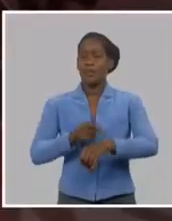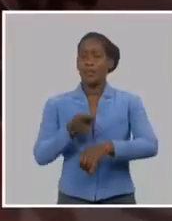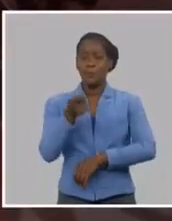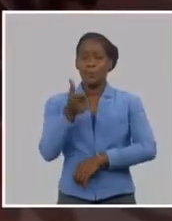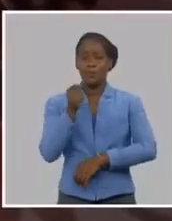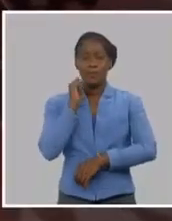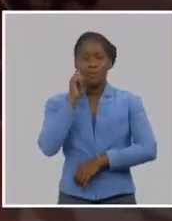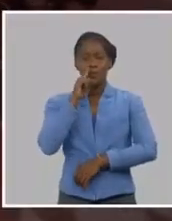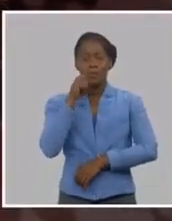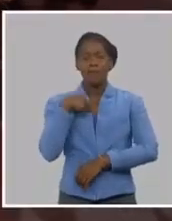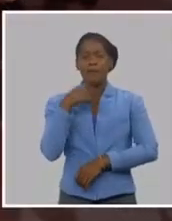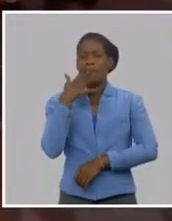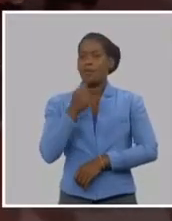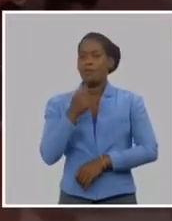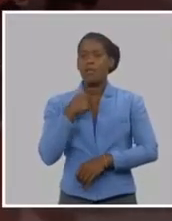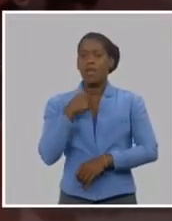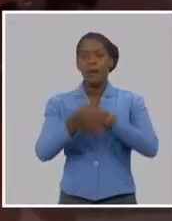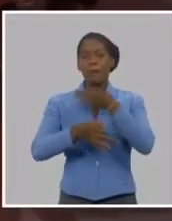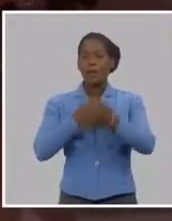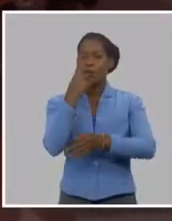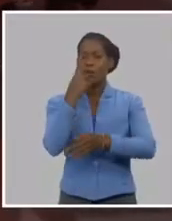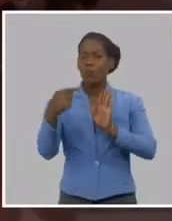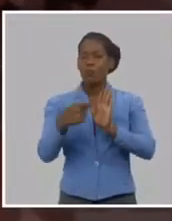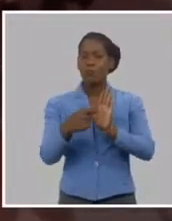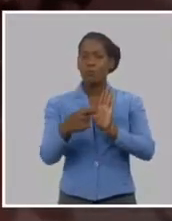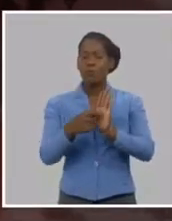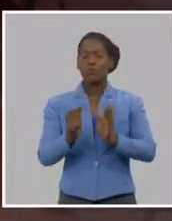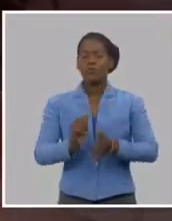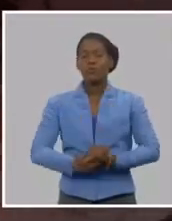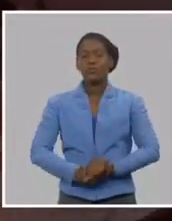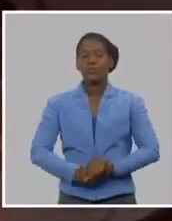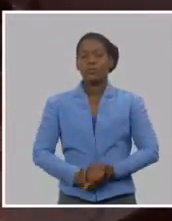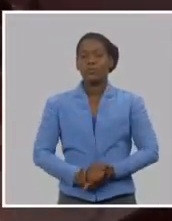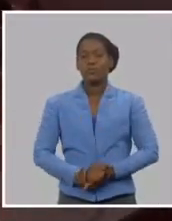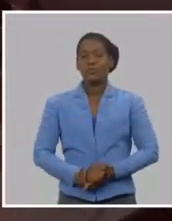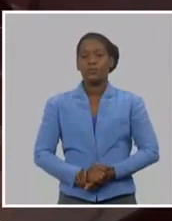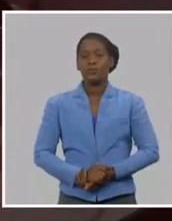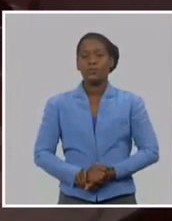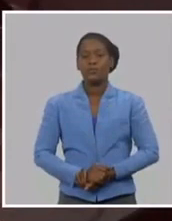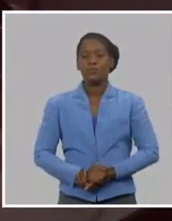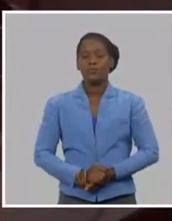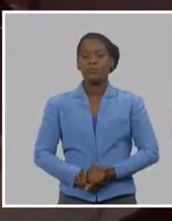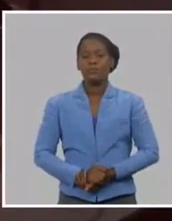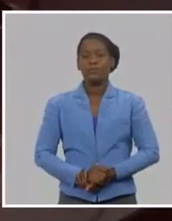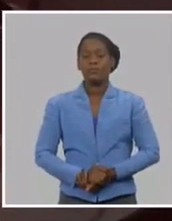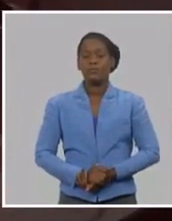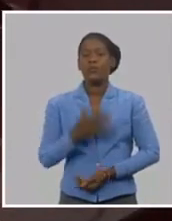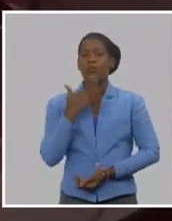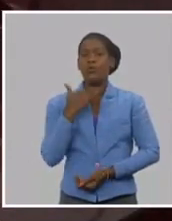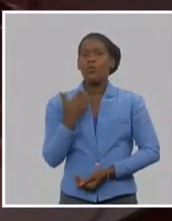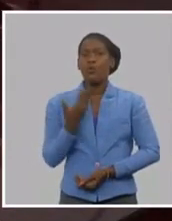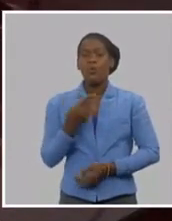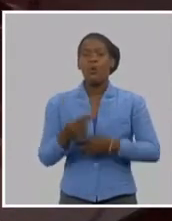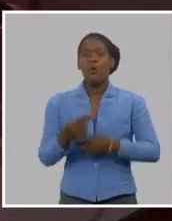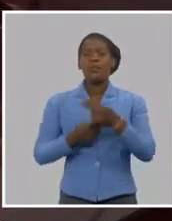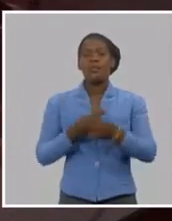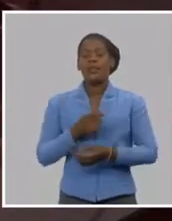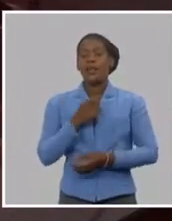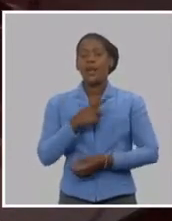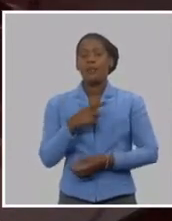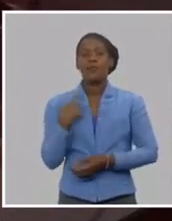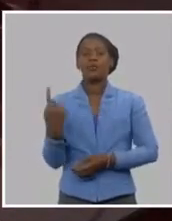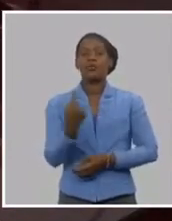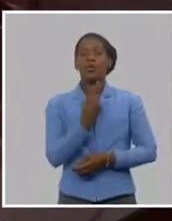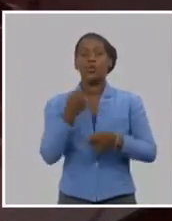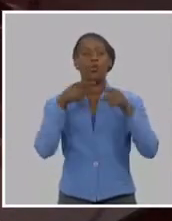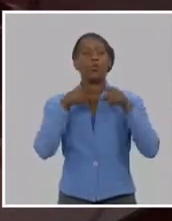tanto, y me gustaría un tema que nos queda, Luis y Pedro Pablo, que no quiero soslayar, y es el uso, hablábamos de con todos y para el bien de